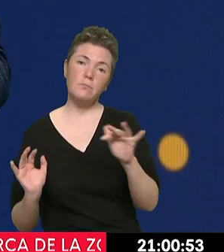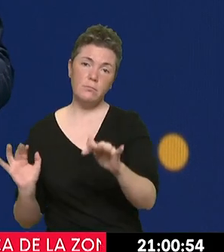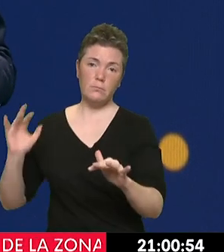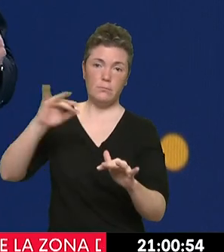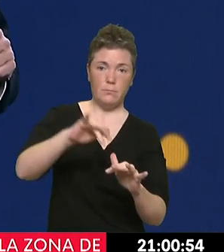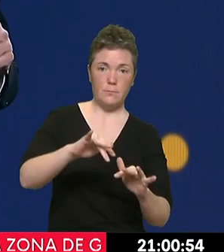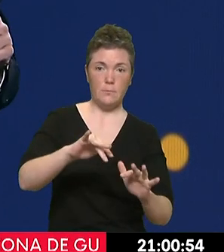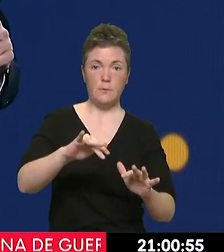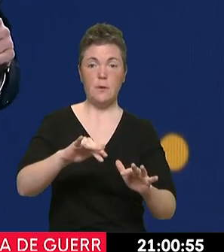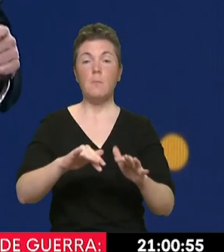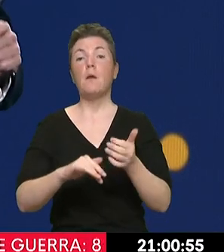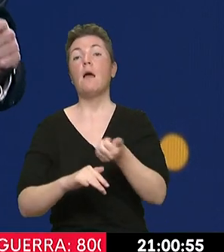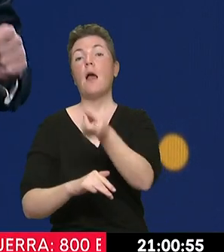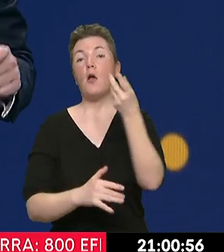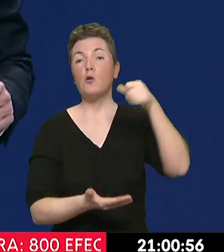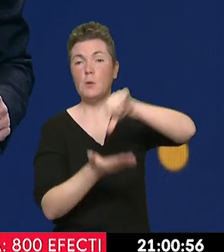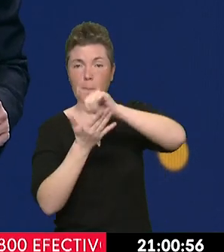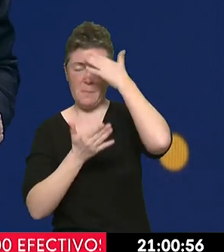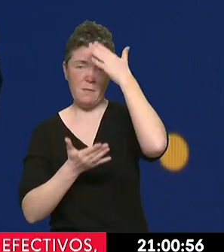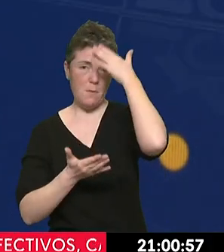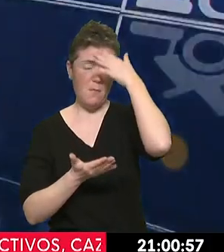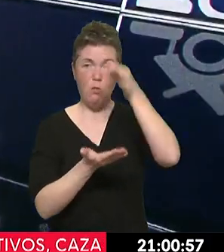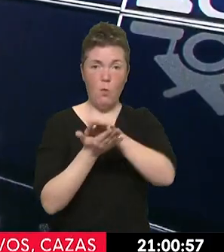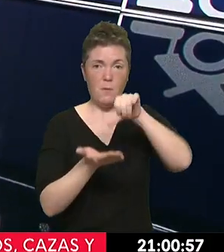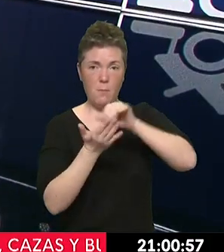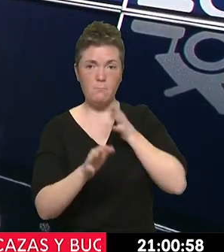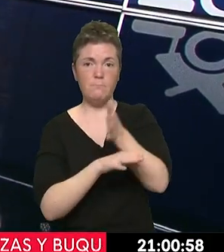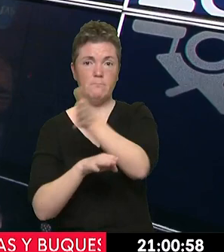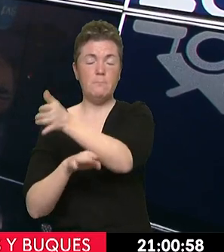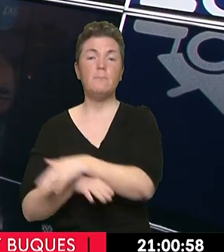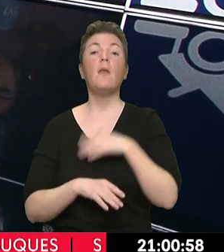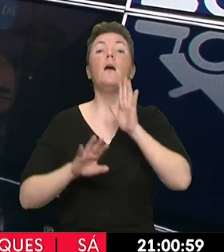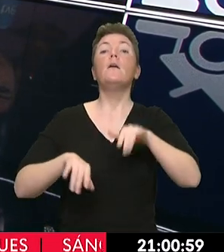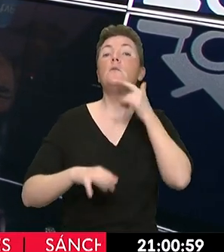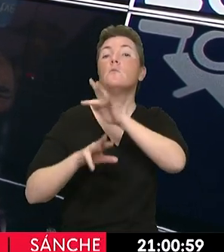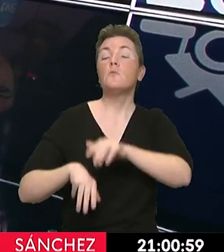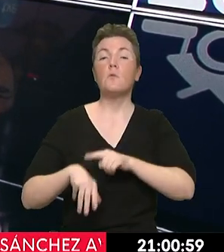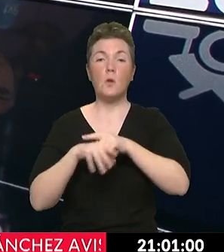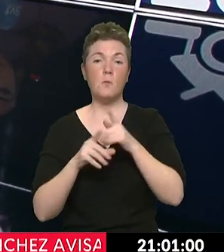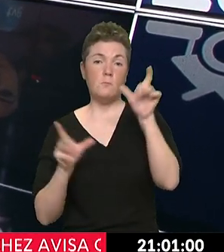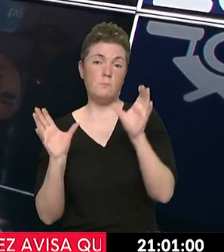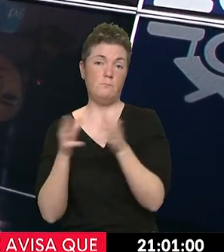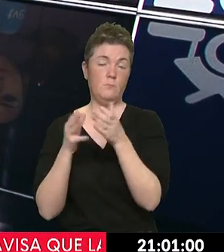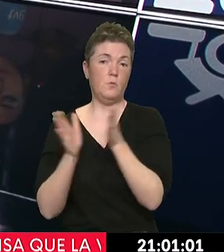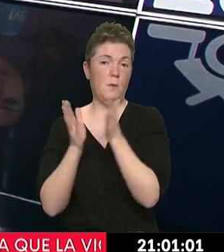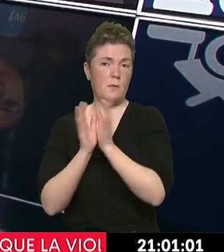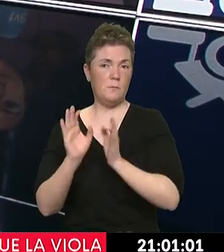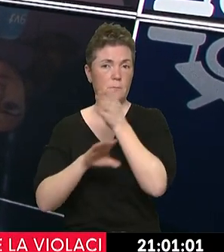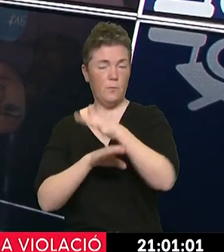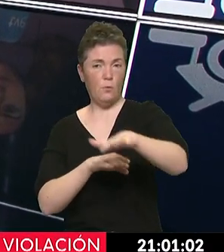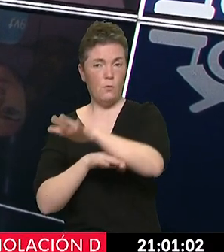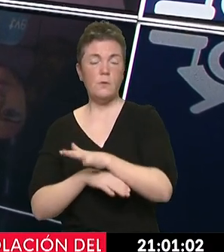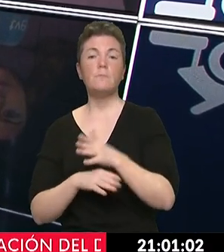a algunos centros principales, a las principales ciudades. Vamos a conocer de última hora con nuestros enviados especiales lo que está pasando. Estaremos